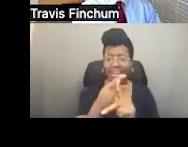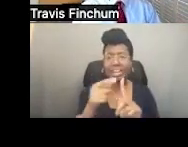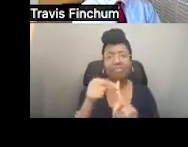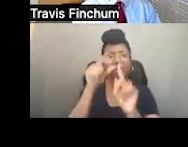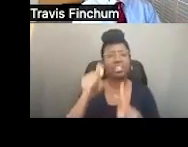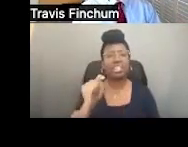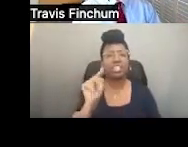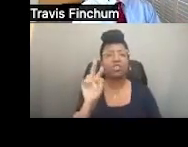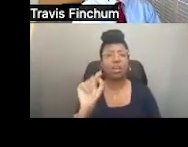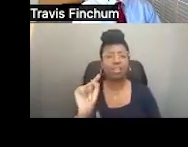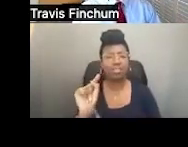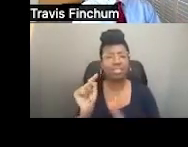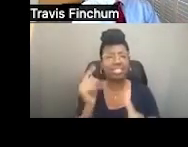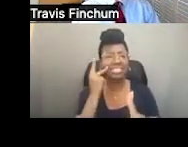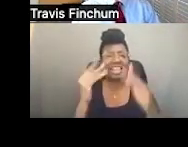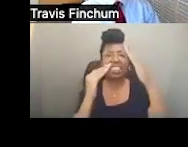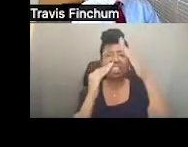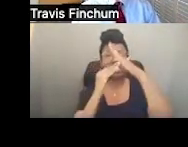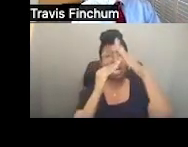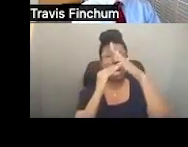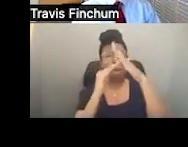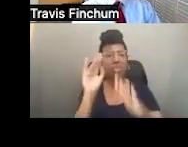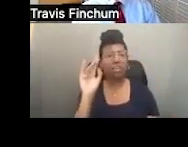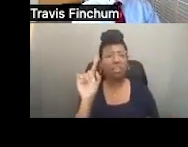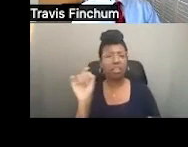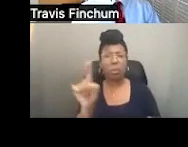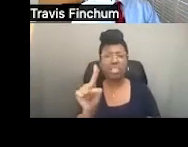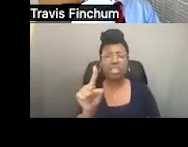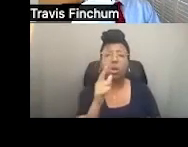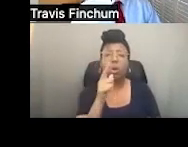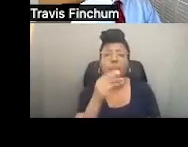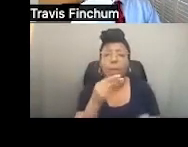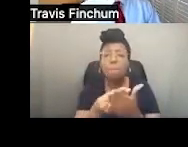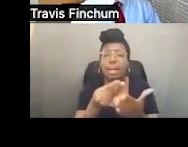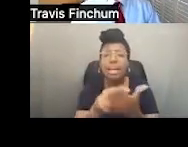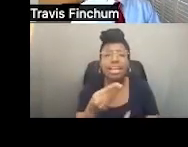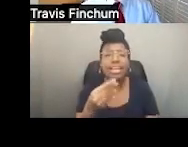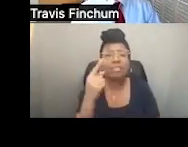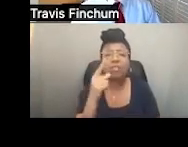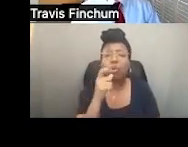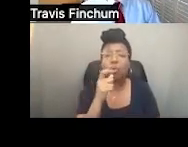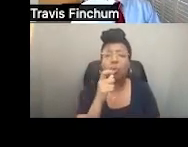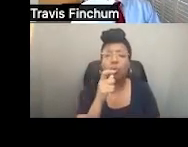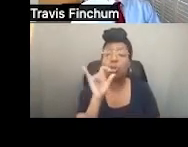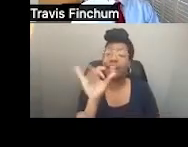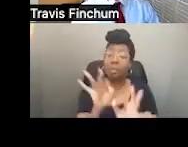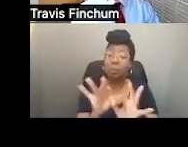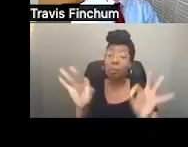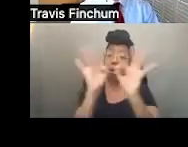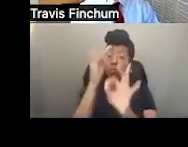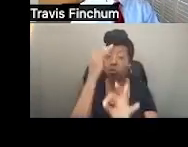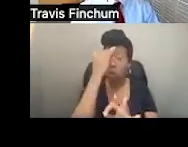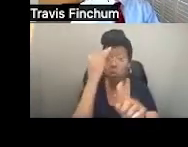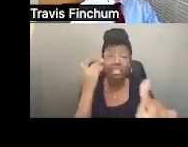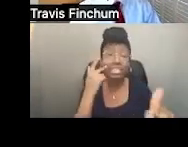fideicomisos de necesidades especiales. Si vemos aquí arriba, la primera pregunta es de quién es este dinero y lo que básicamente podemos